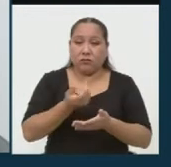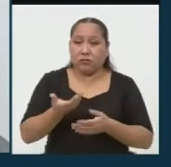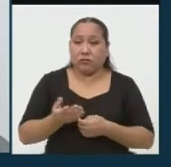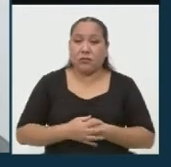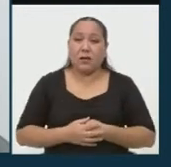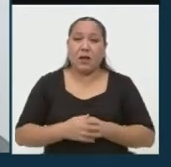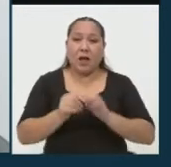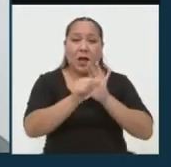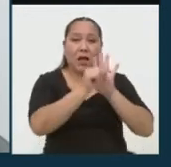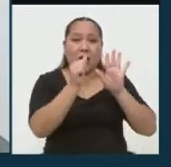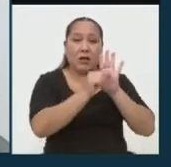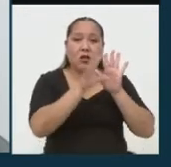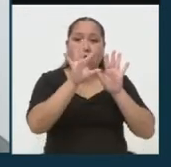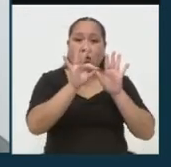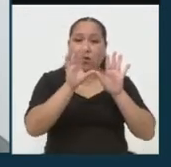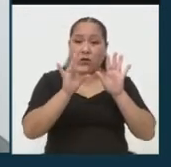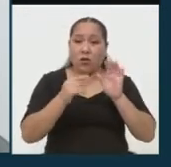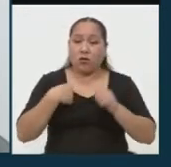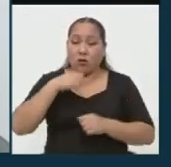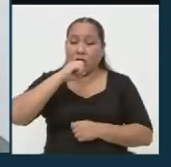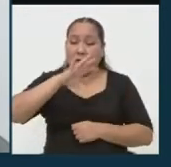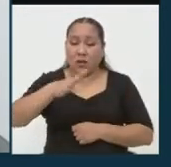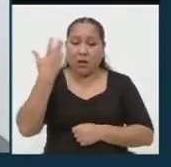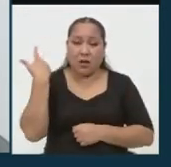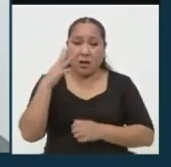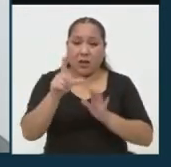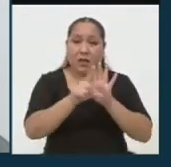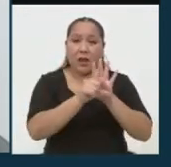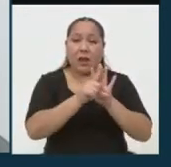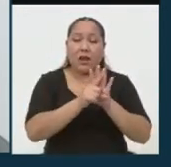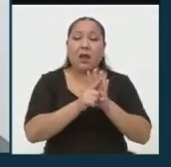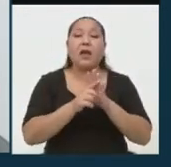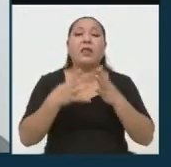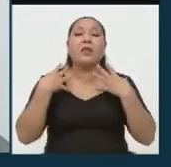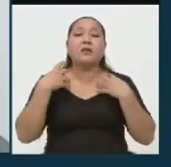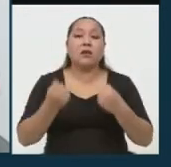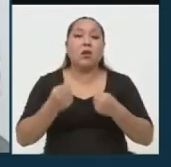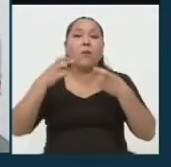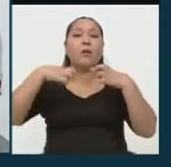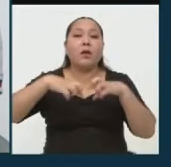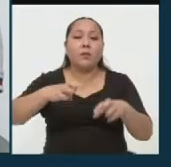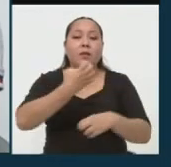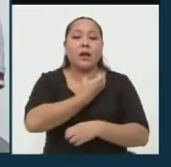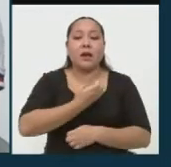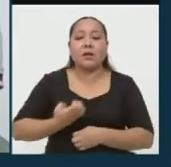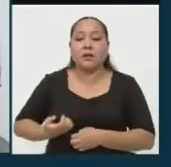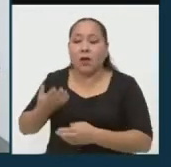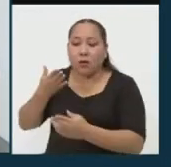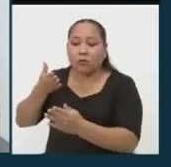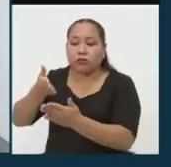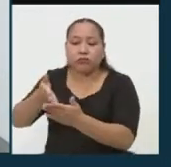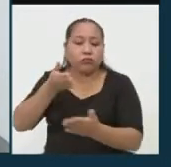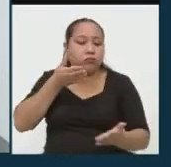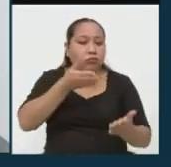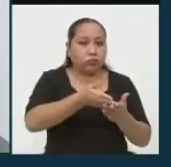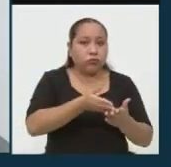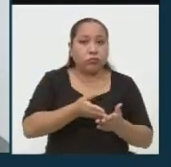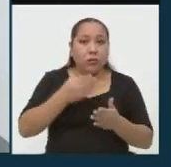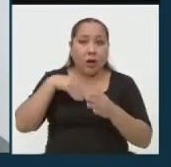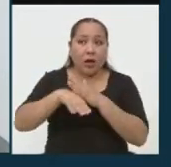Además, el artículo 98 que ya mencioné de la Ley General de Salud permite que el Estado intervenga en estos casos.